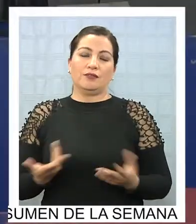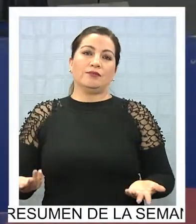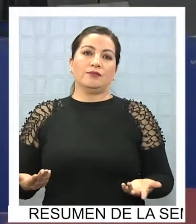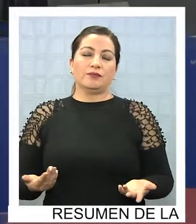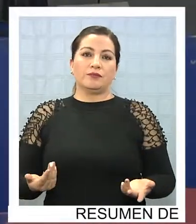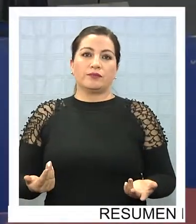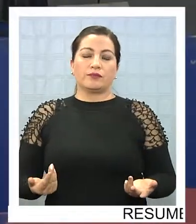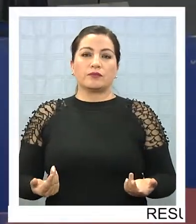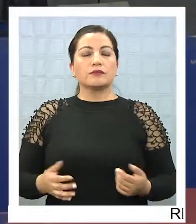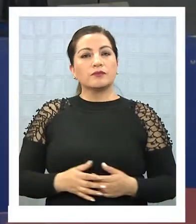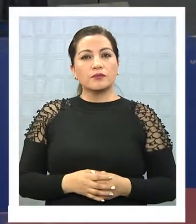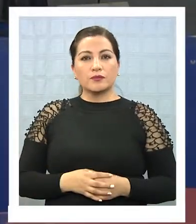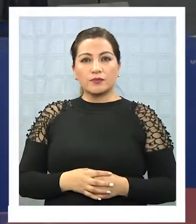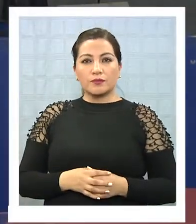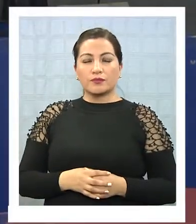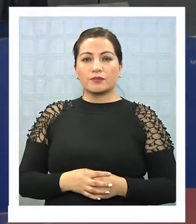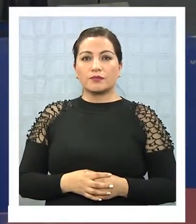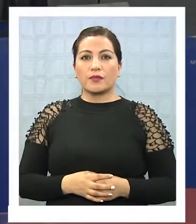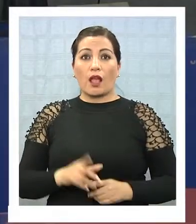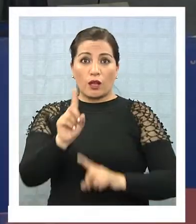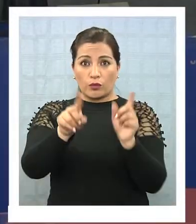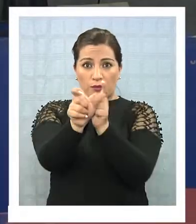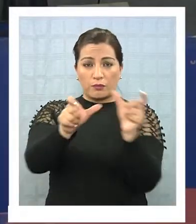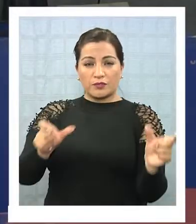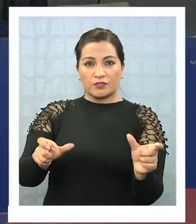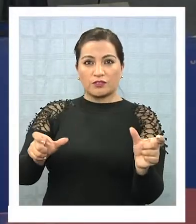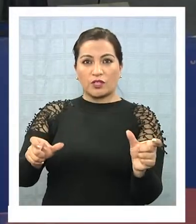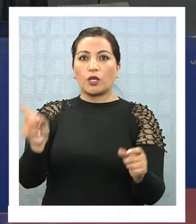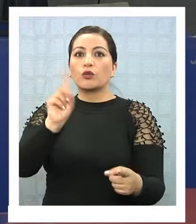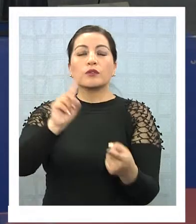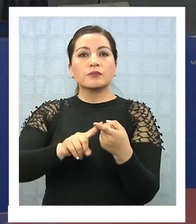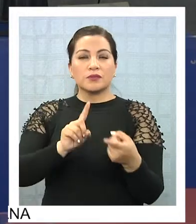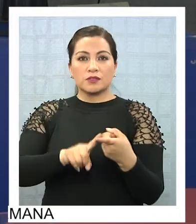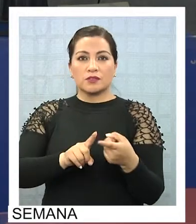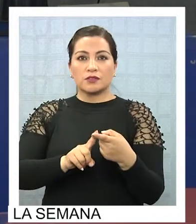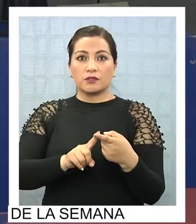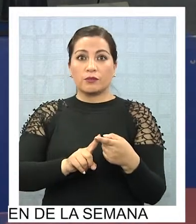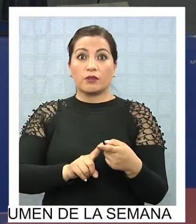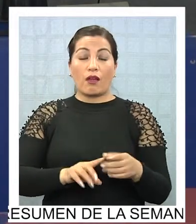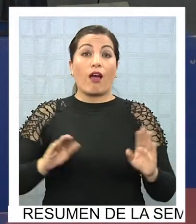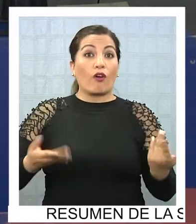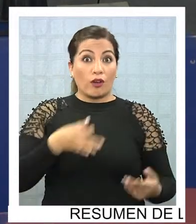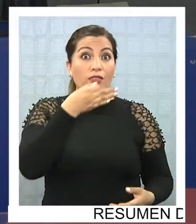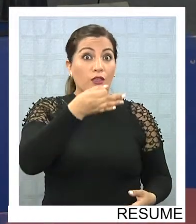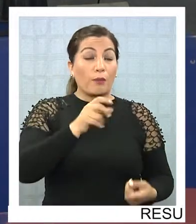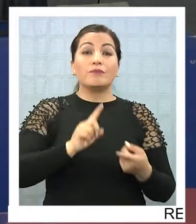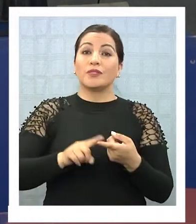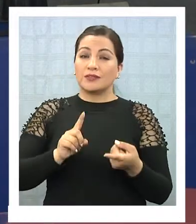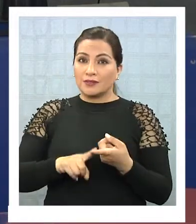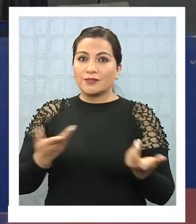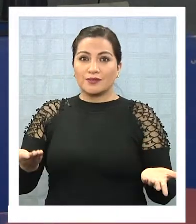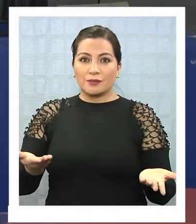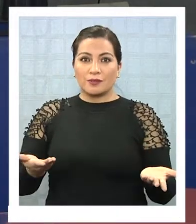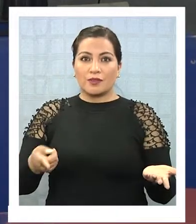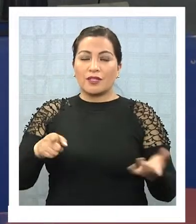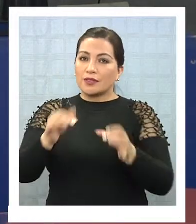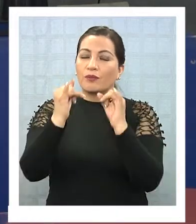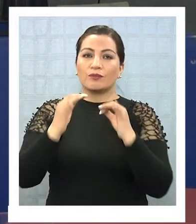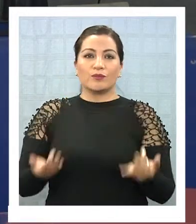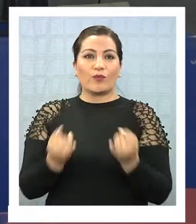terremoto. Pero incluso de aquellas personas que no participaron, en el que yo invito a que participen, porque es la forma de